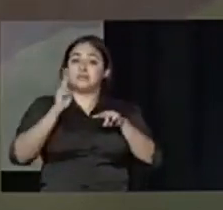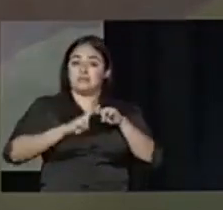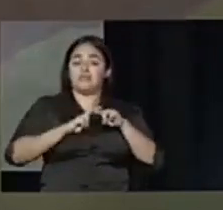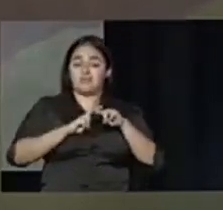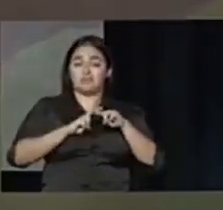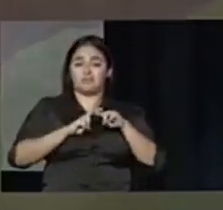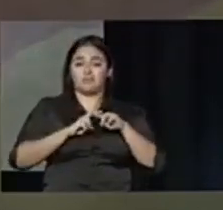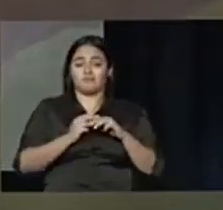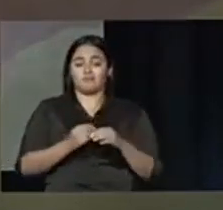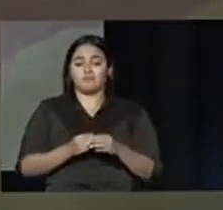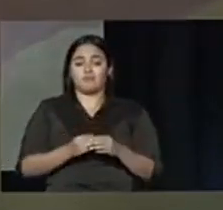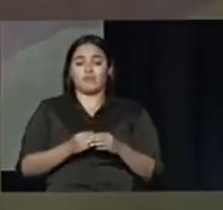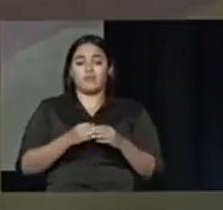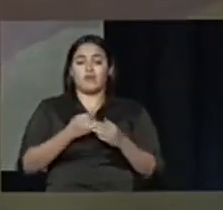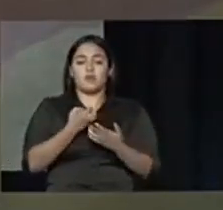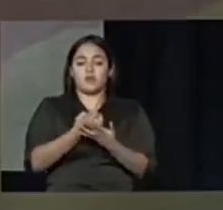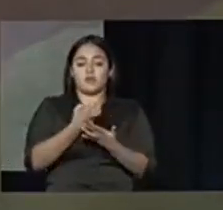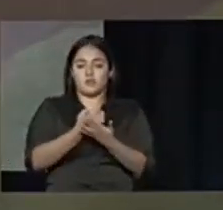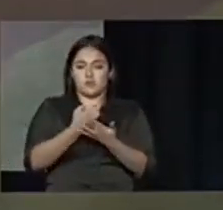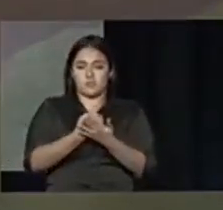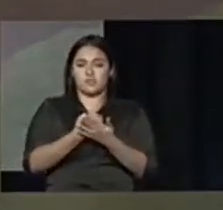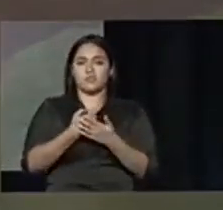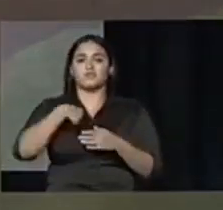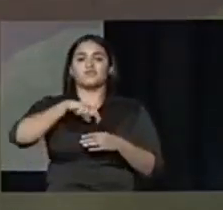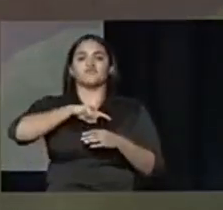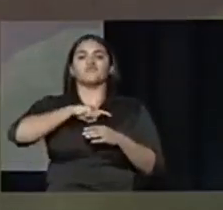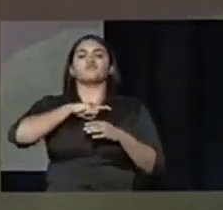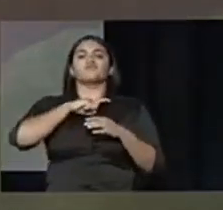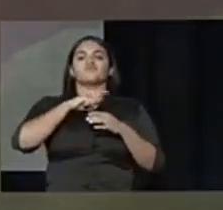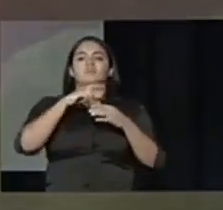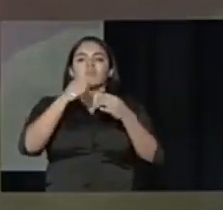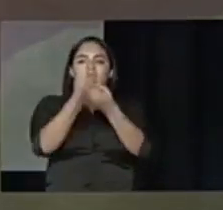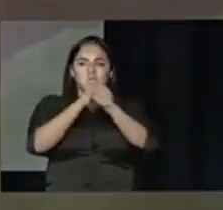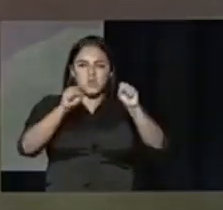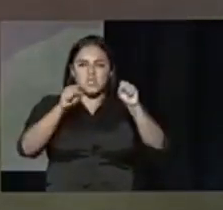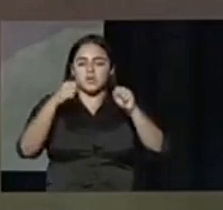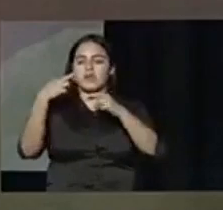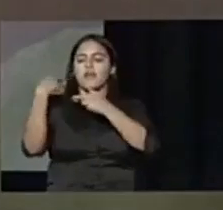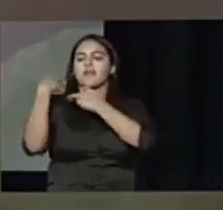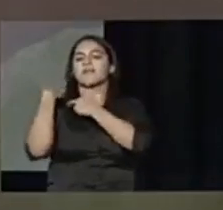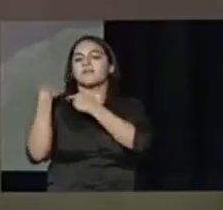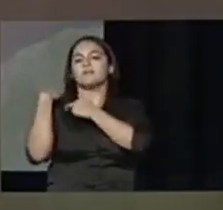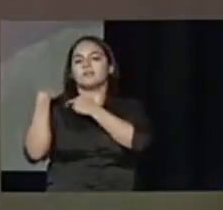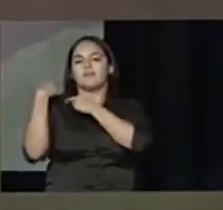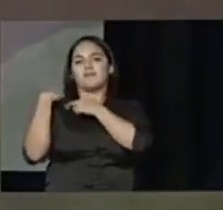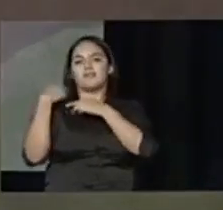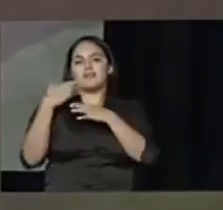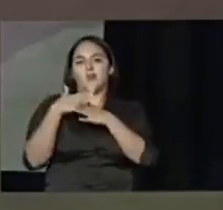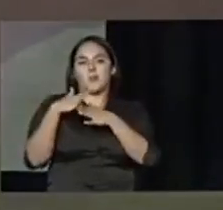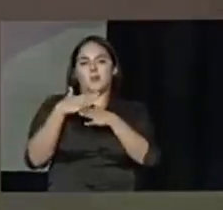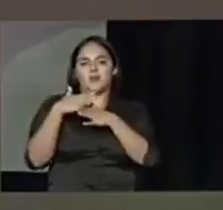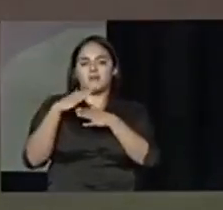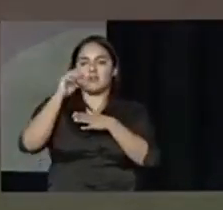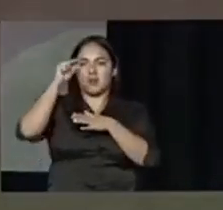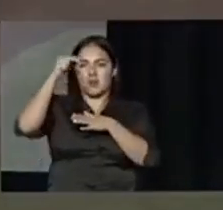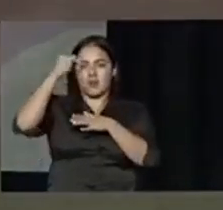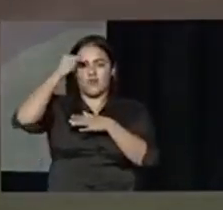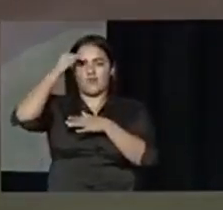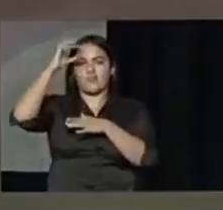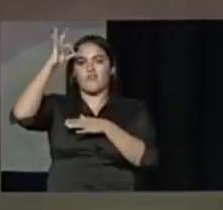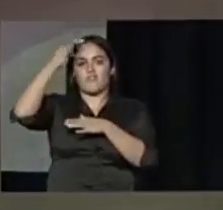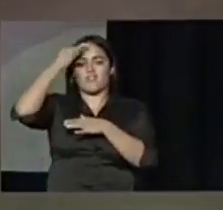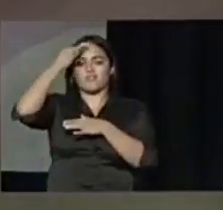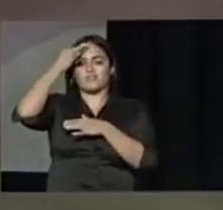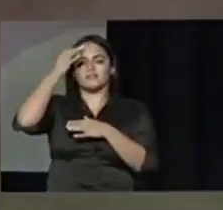nuestra seguridad es una responsabilidad compartida con el gobierno federal ese trabajo